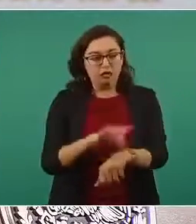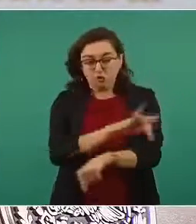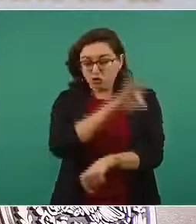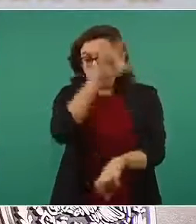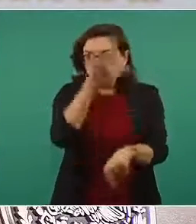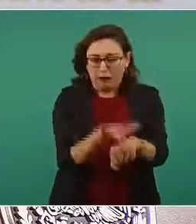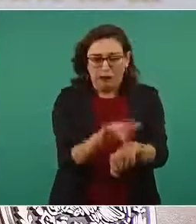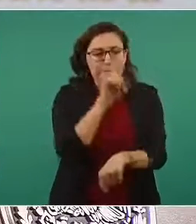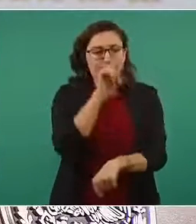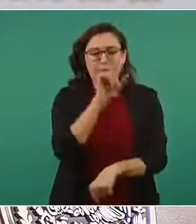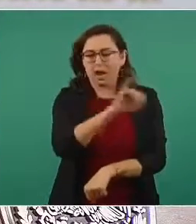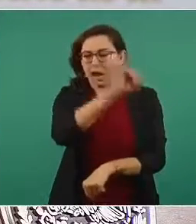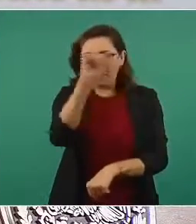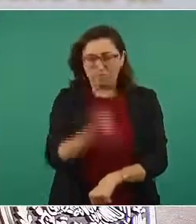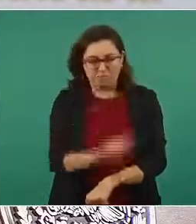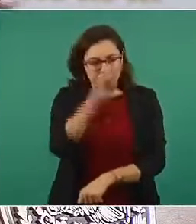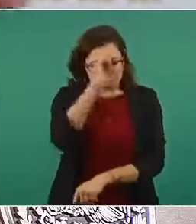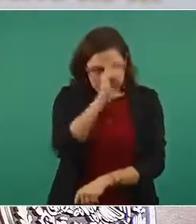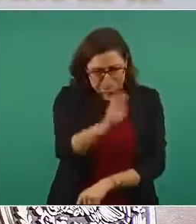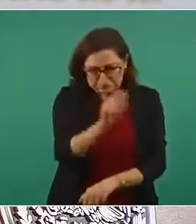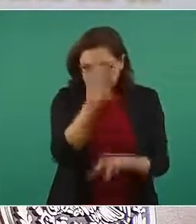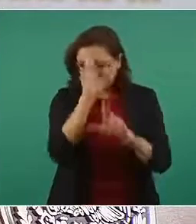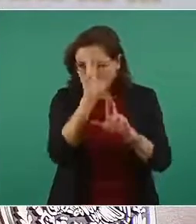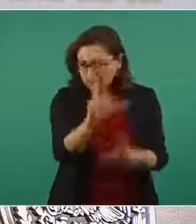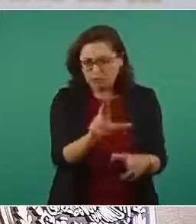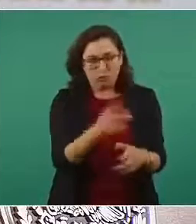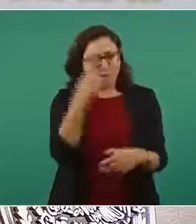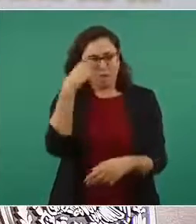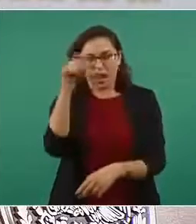en ninguna actividad minera ni en nada